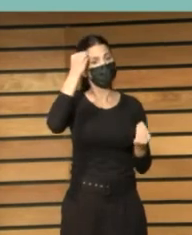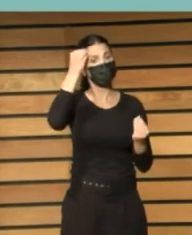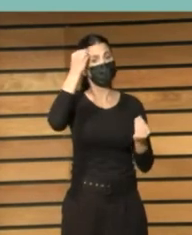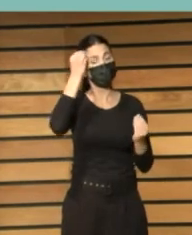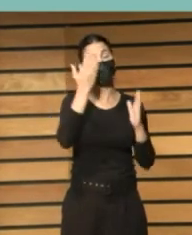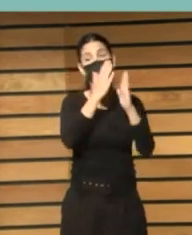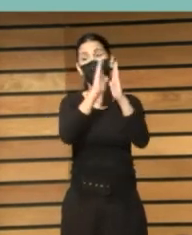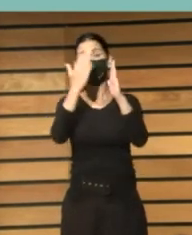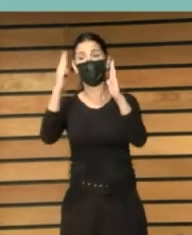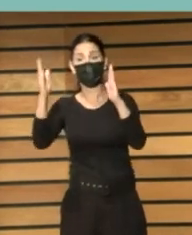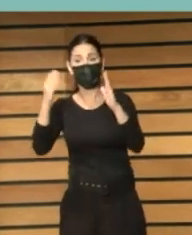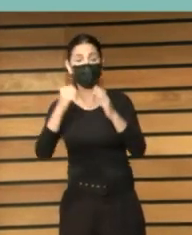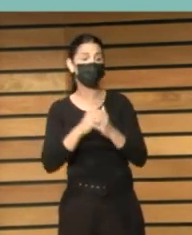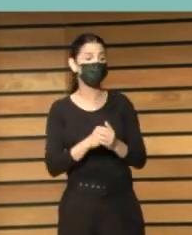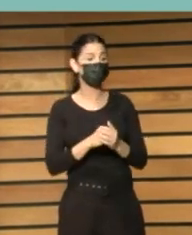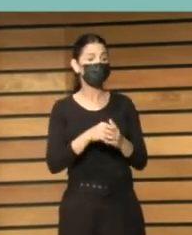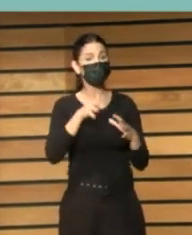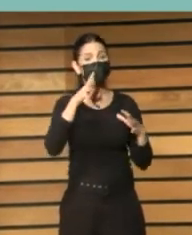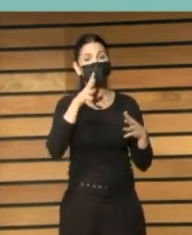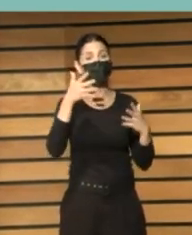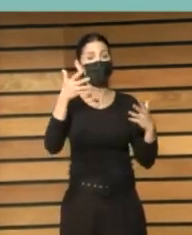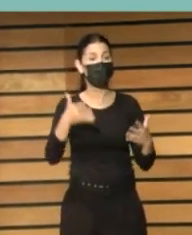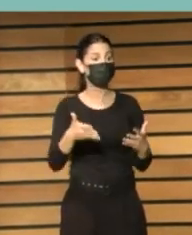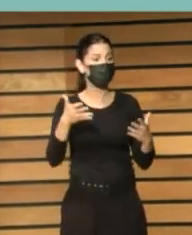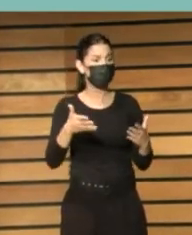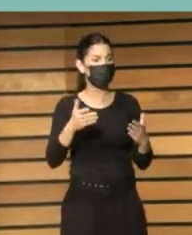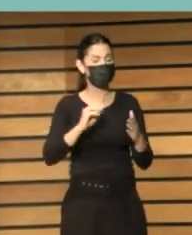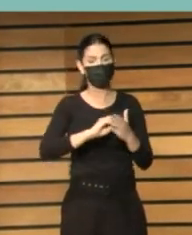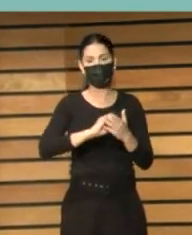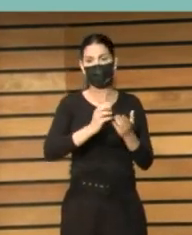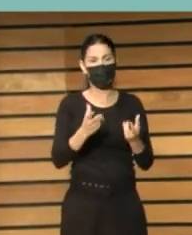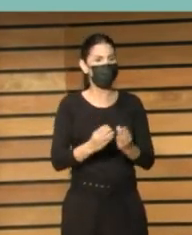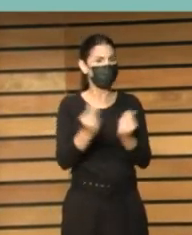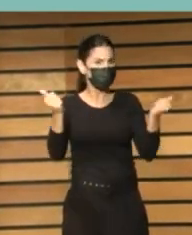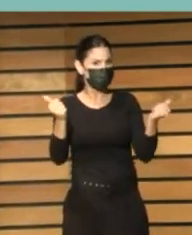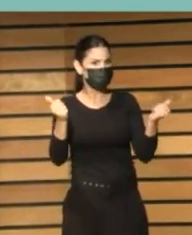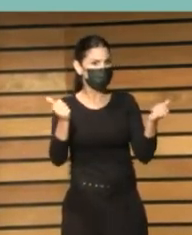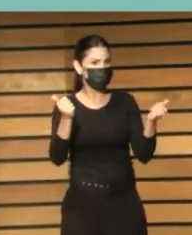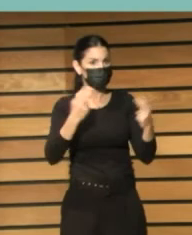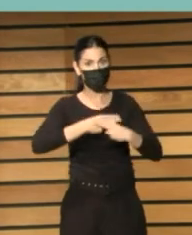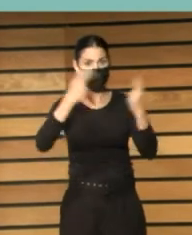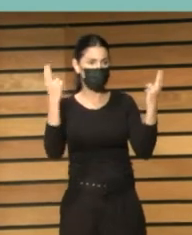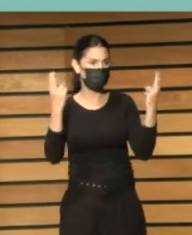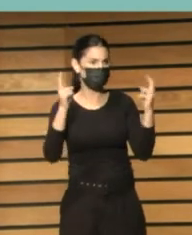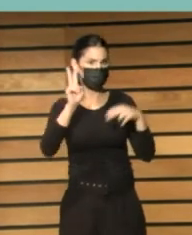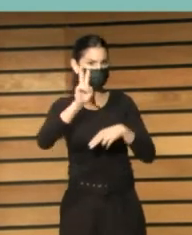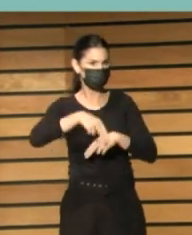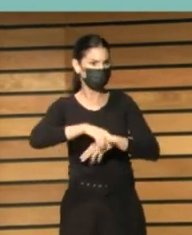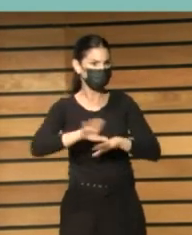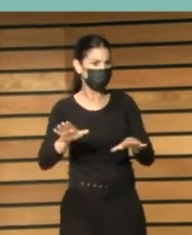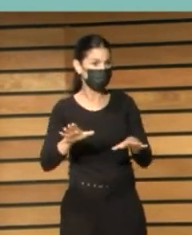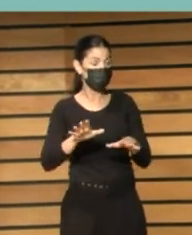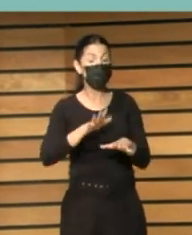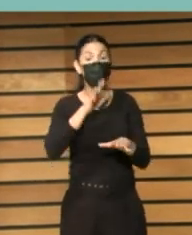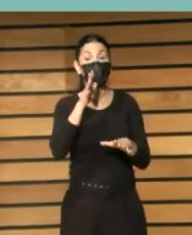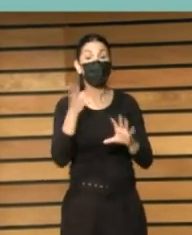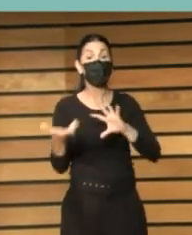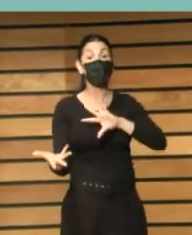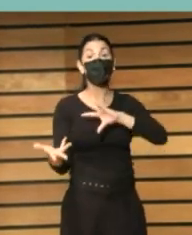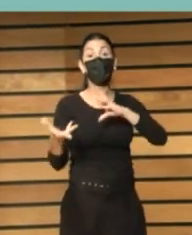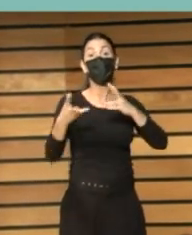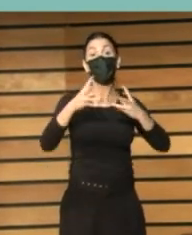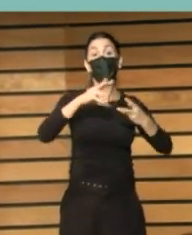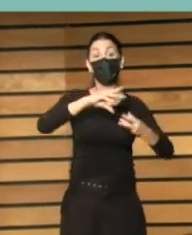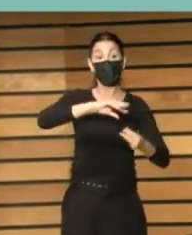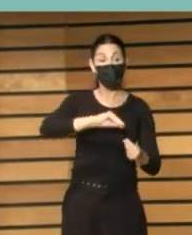bibliotecas son uno de los actores que no van a desaparecer en las administraciones públicas porque precisamente los cambios y